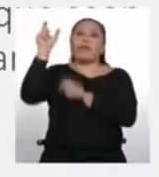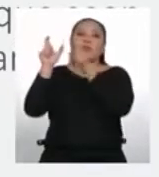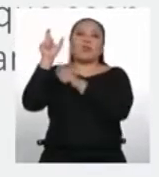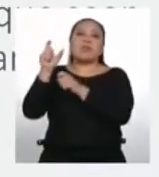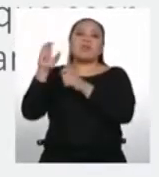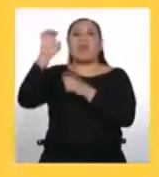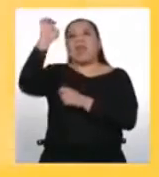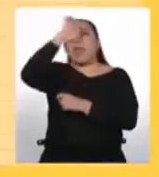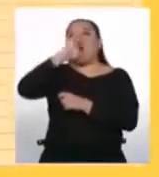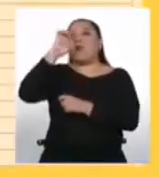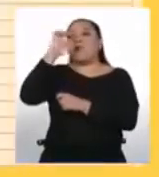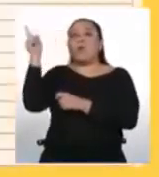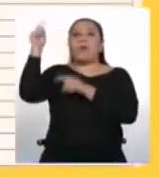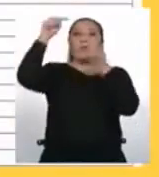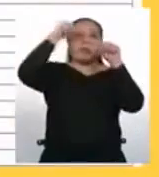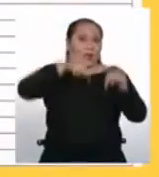Europa.